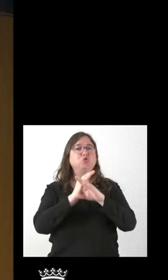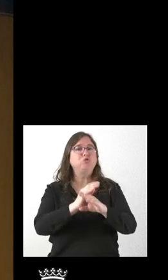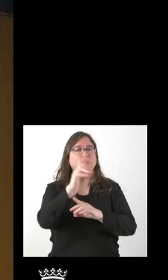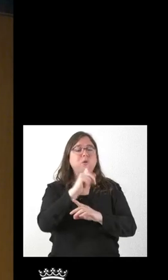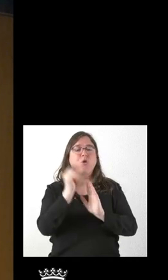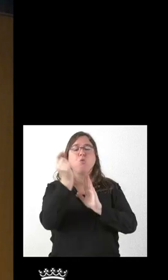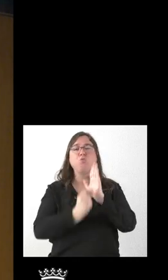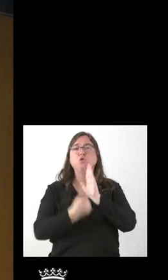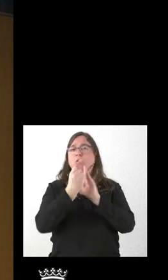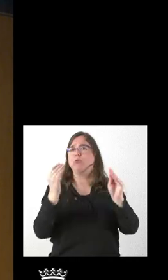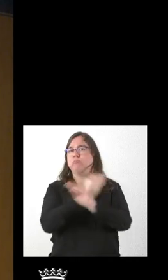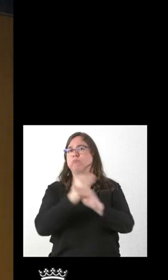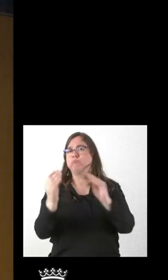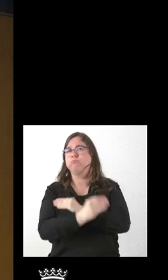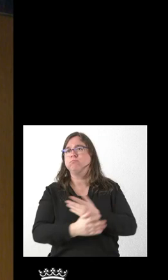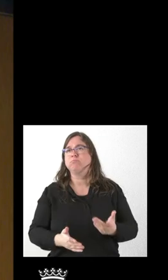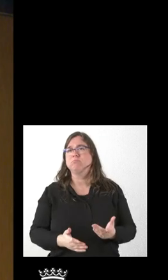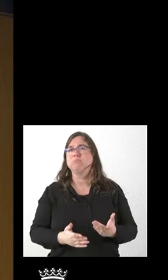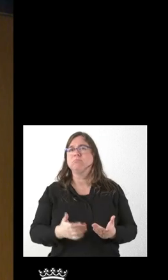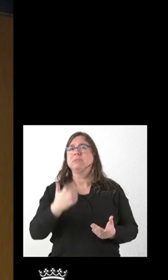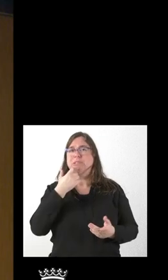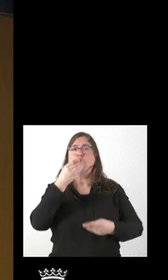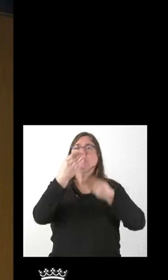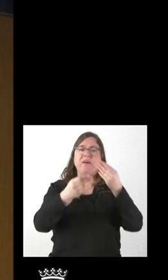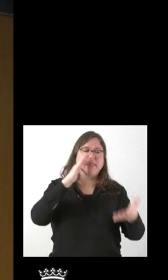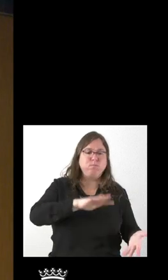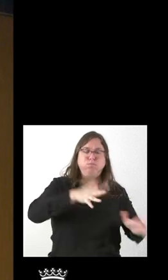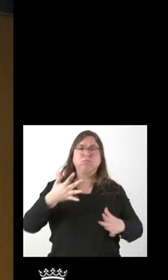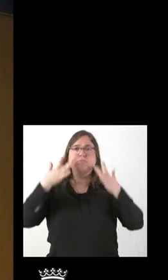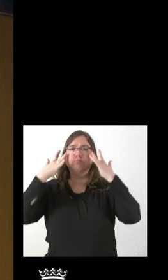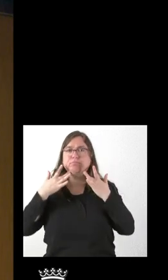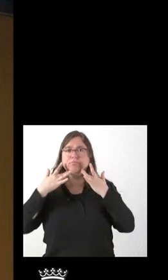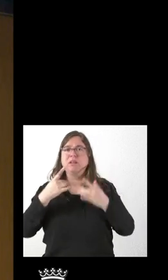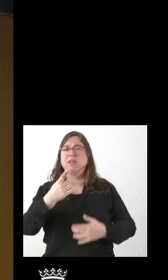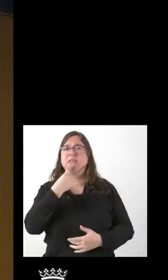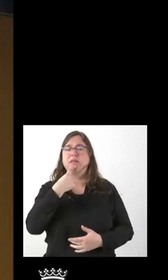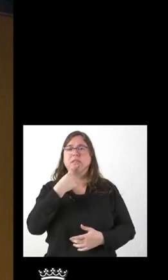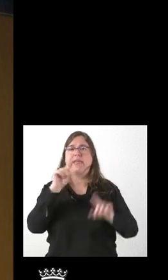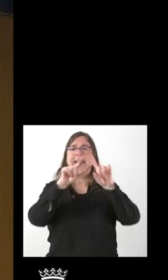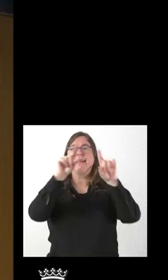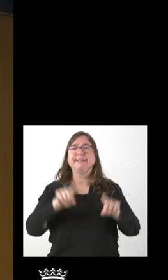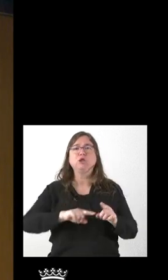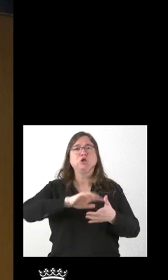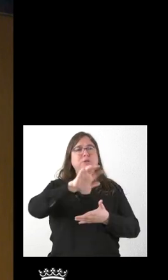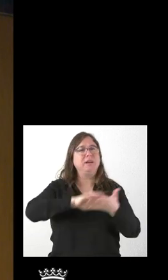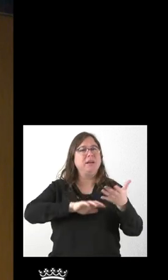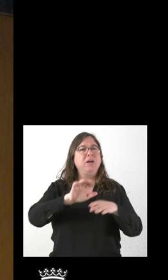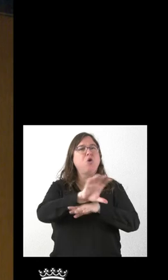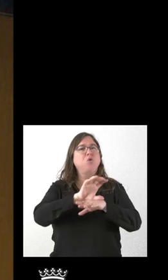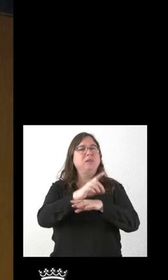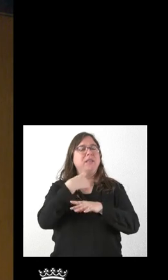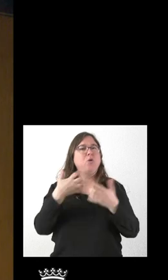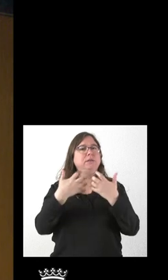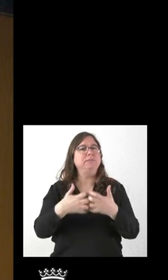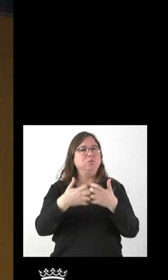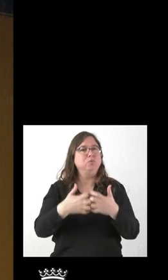de ellos. No sé si eso se va a aplicar tal cual como expresaron en la nota de prensa el consejero de Industria y